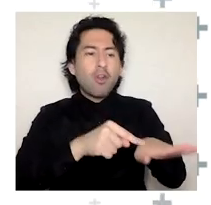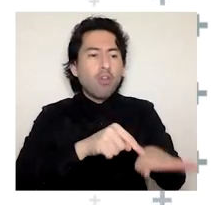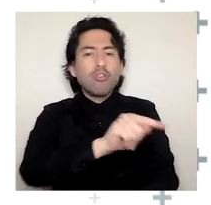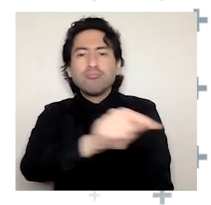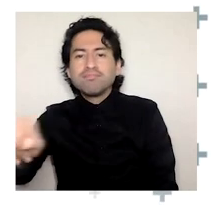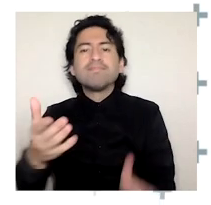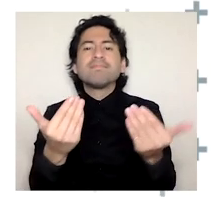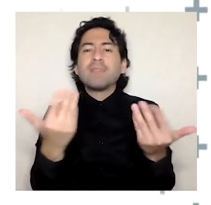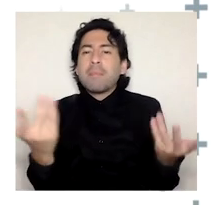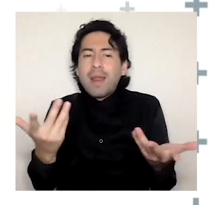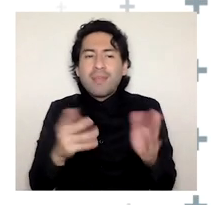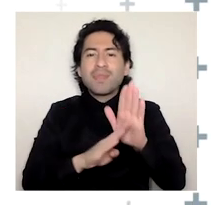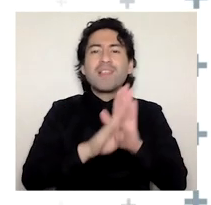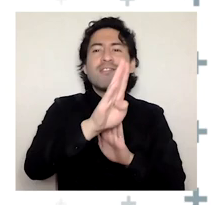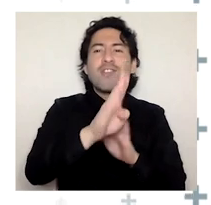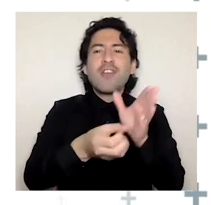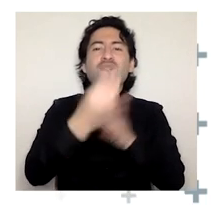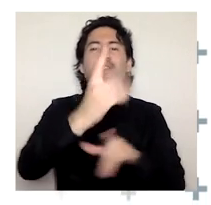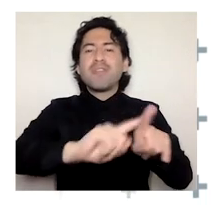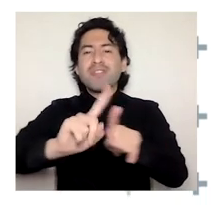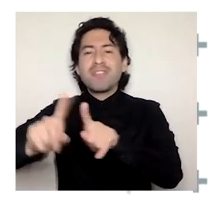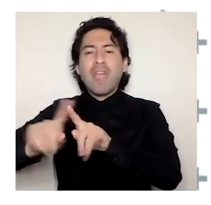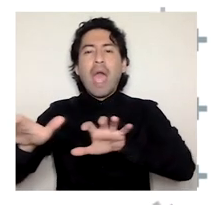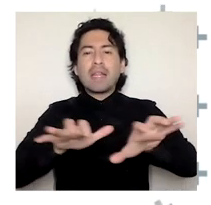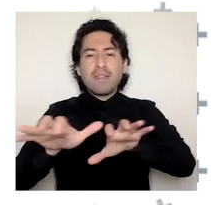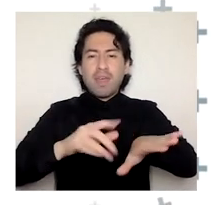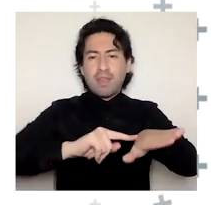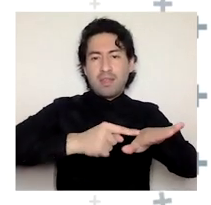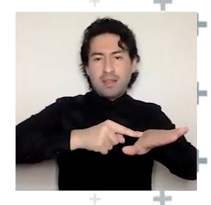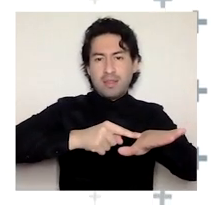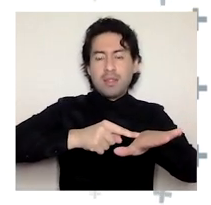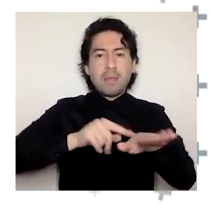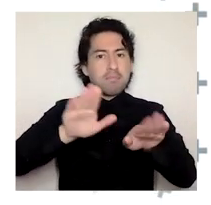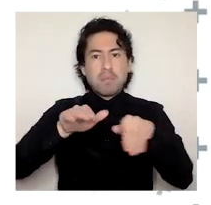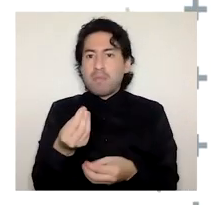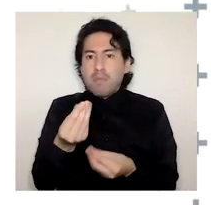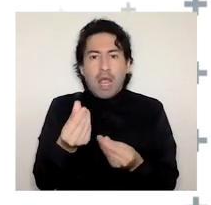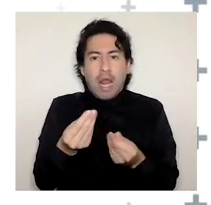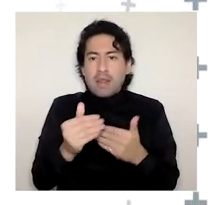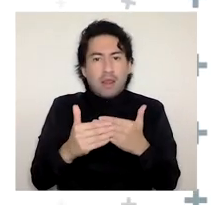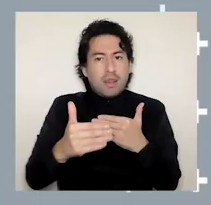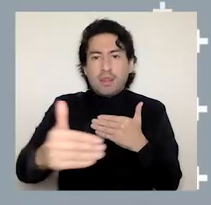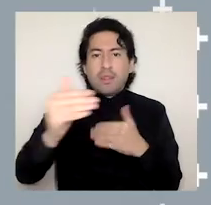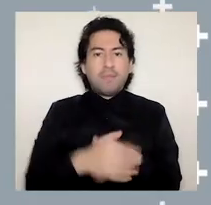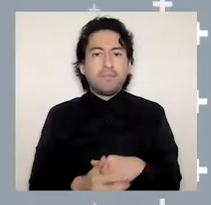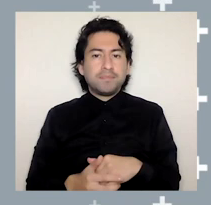en el desarrollo de las nuevas actividades virtuales y manteniendo la calidad que nos ha representado.